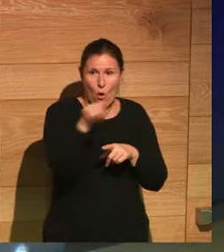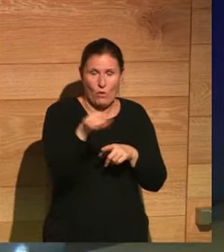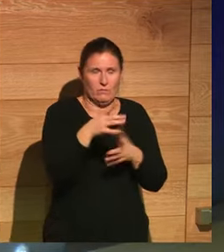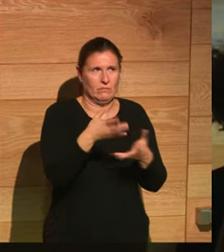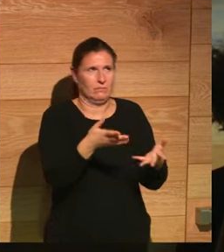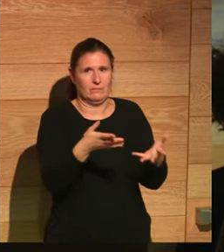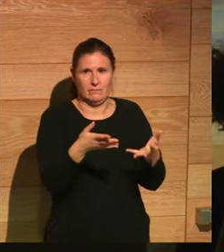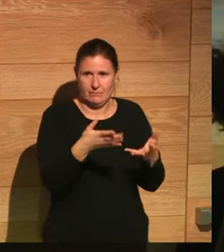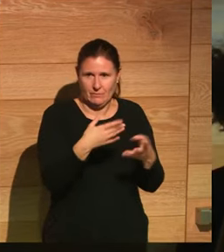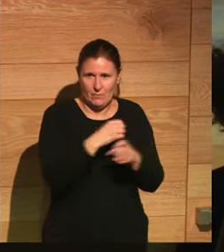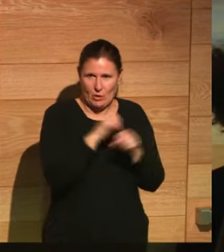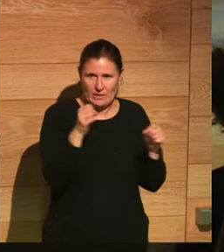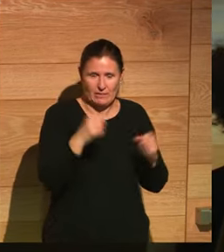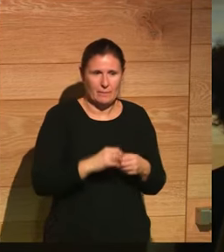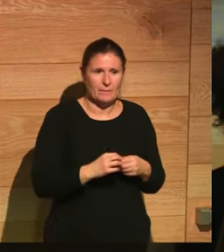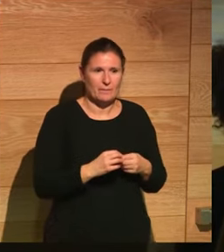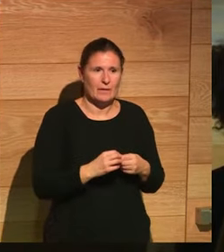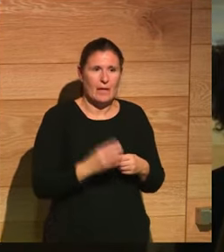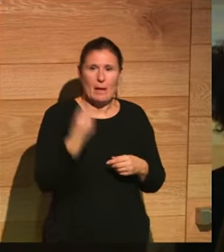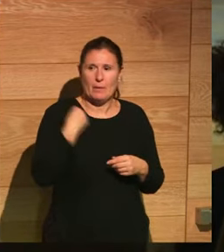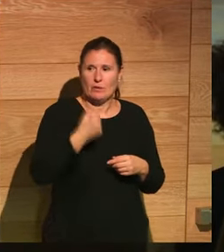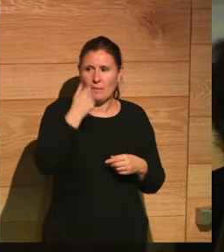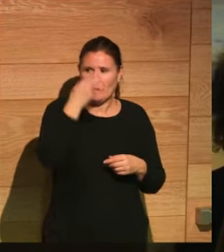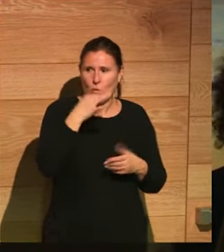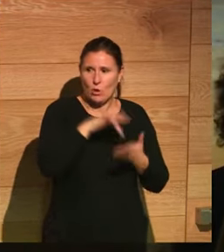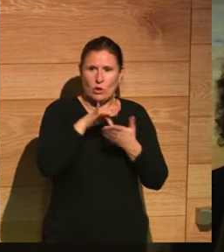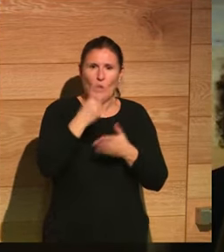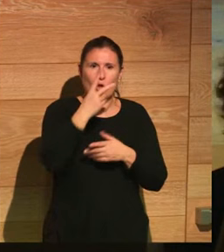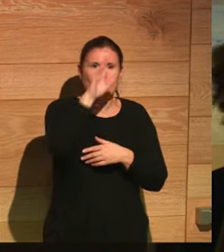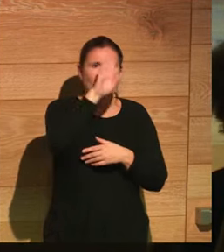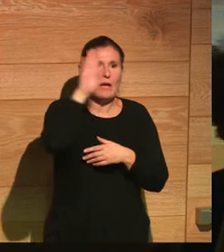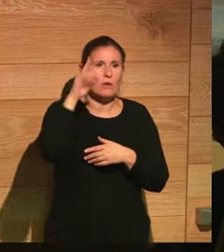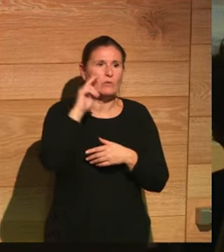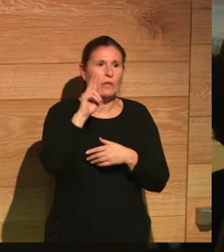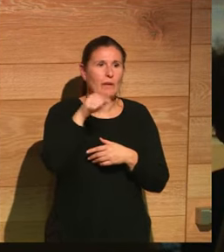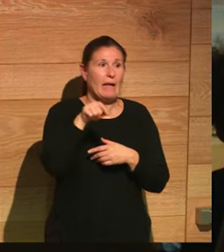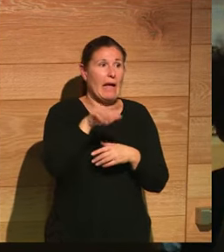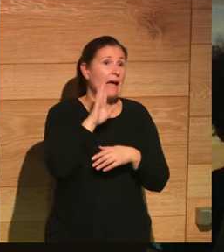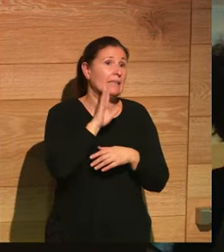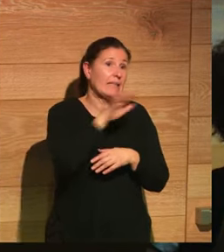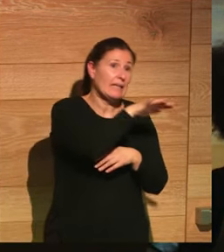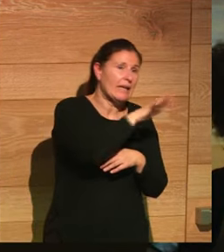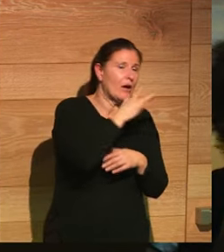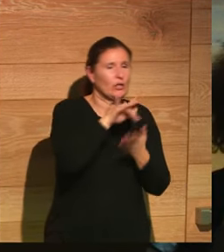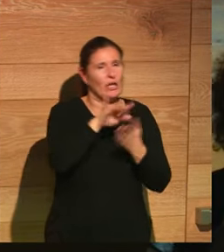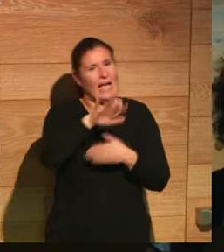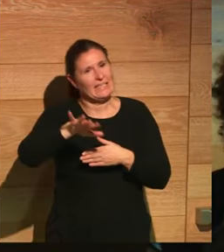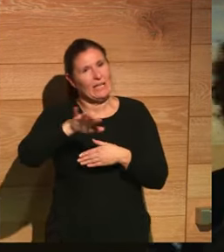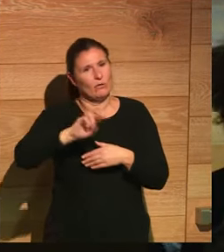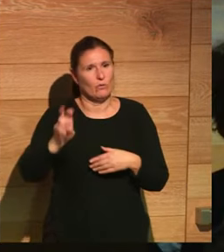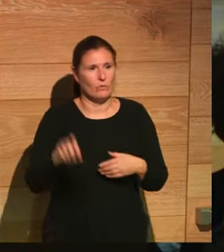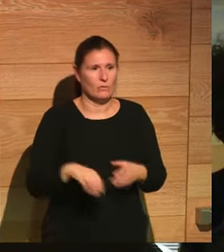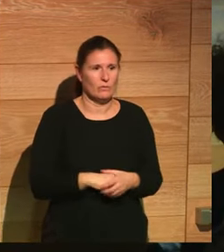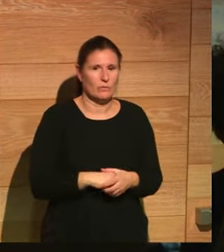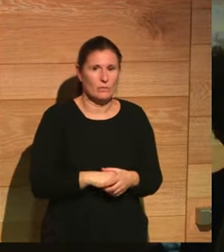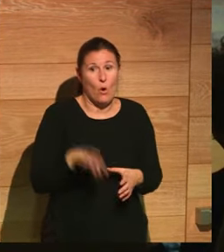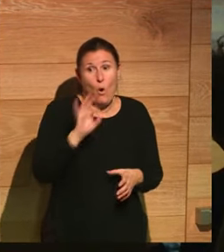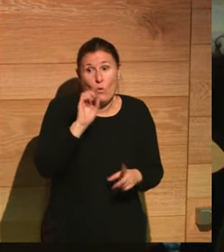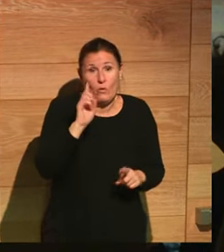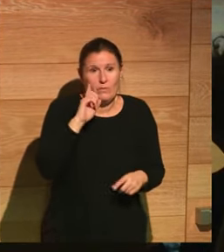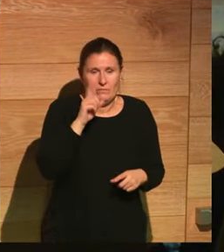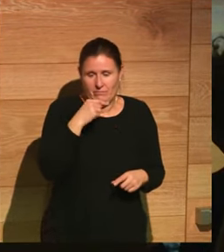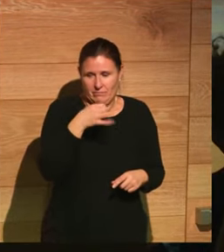fácil alguna pregunta más seguro que tenemos en el auditorio veo dos manos allí por cambiar un poco de lado quizás o no